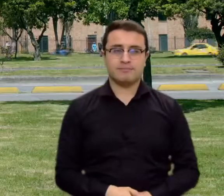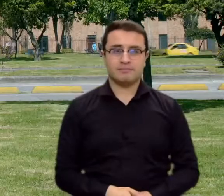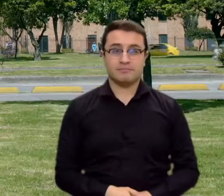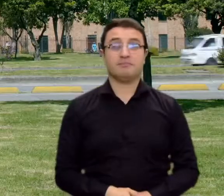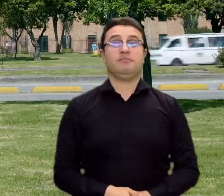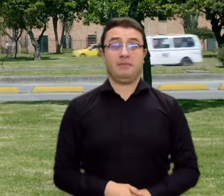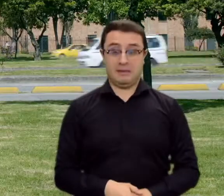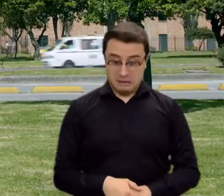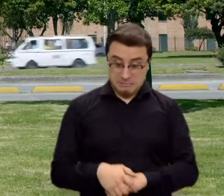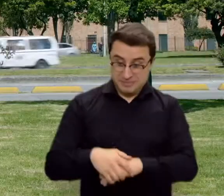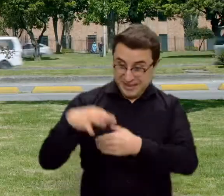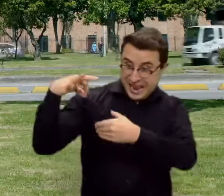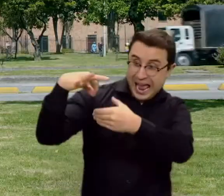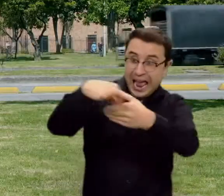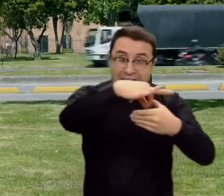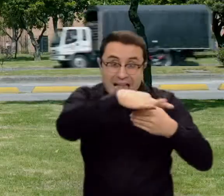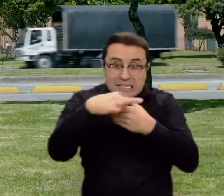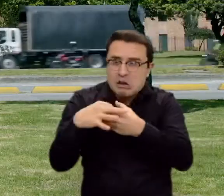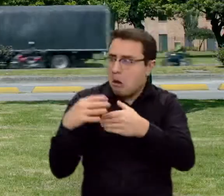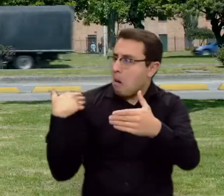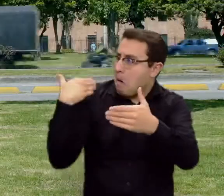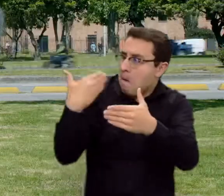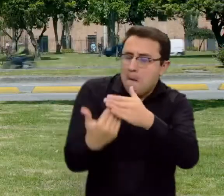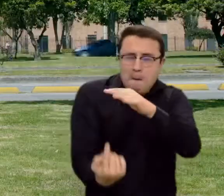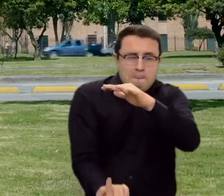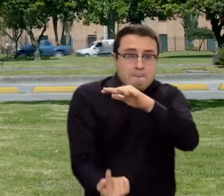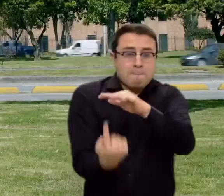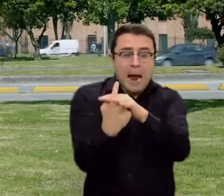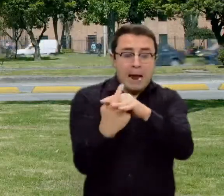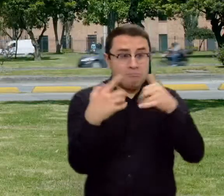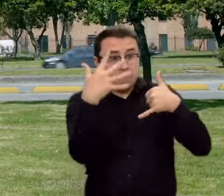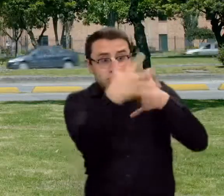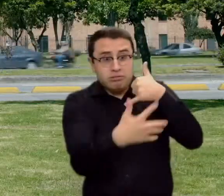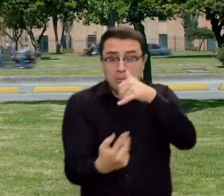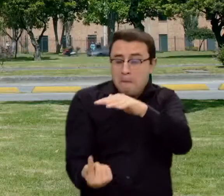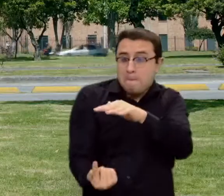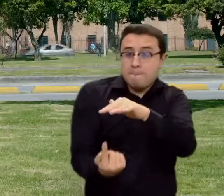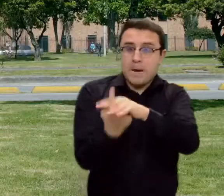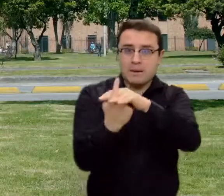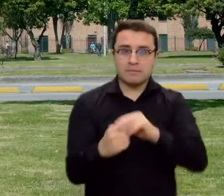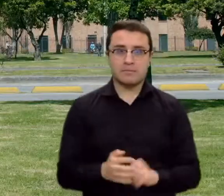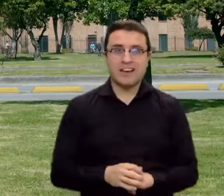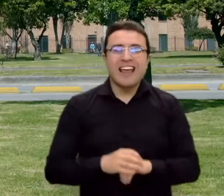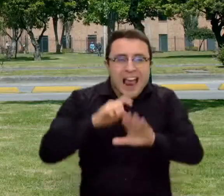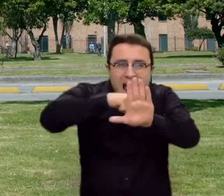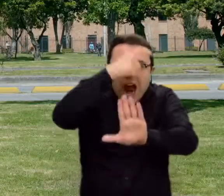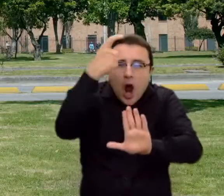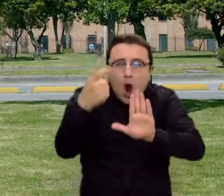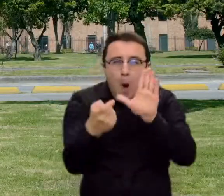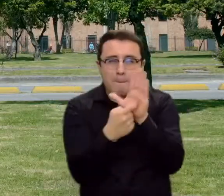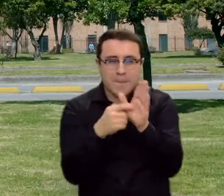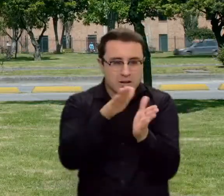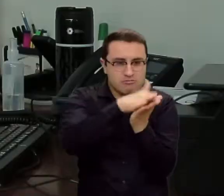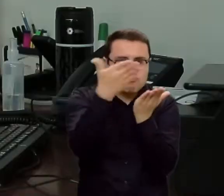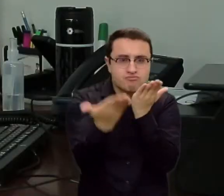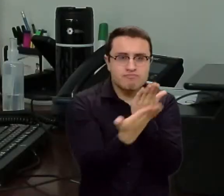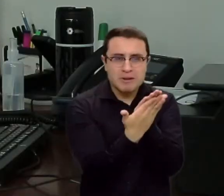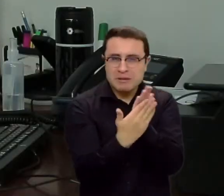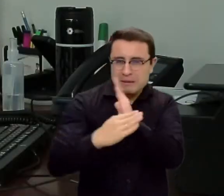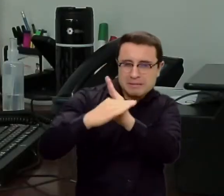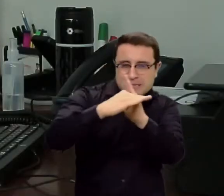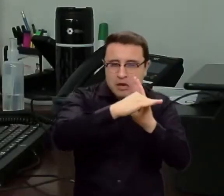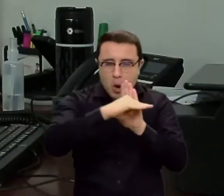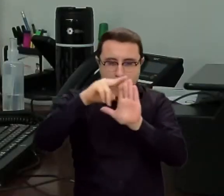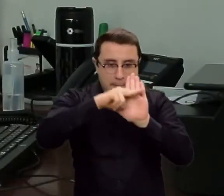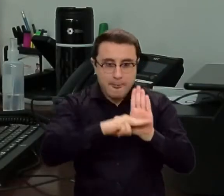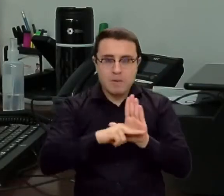precedentes en Colombia. Estas elecciones se realizarán con todos los protocolos de bioseguridad. El